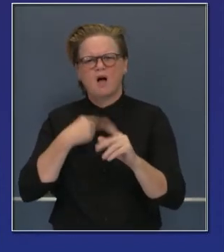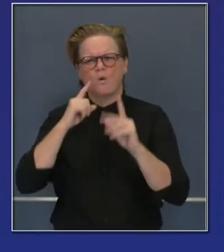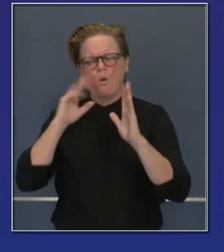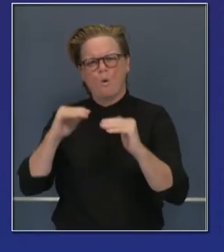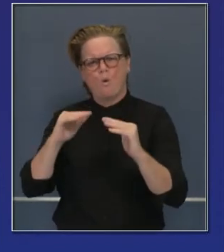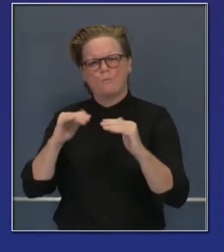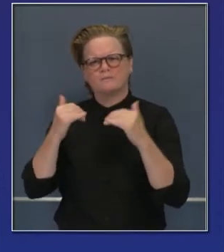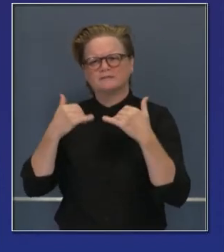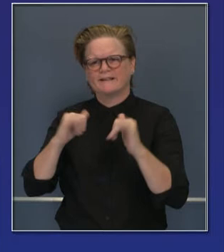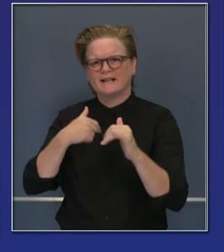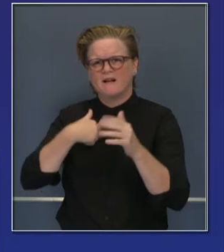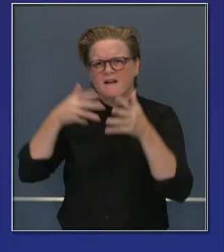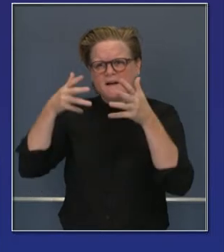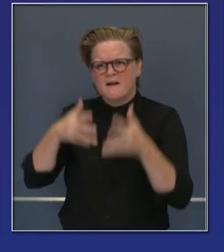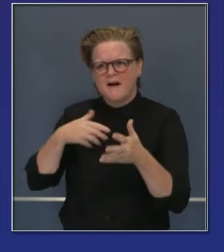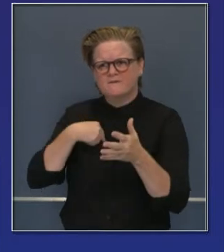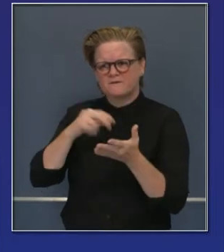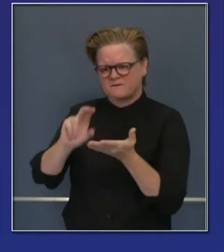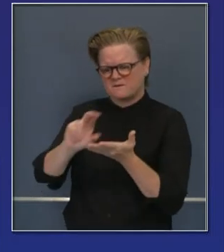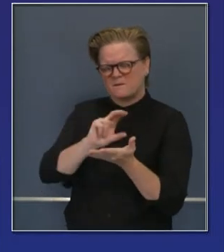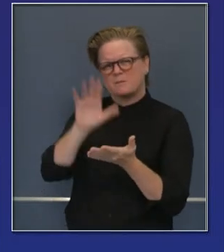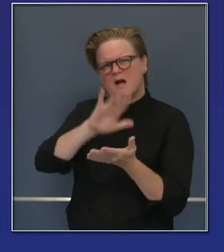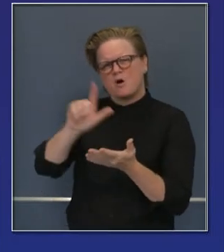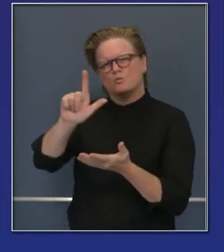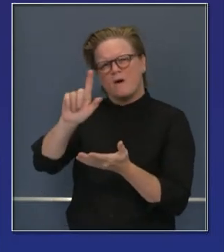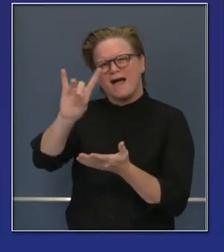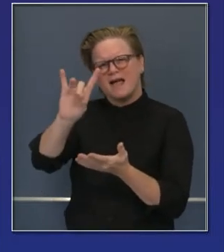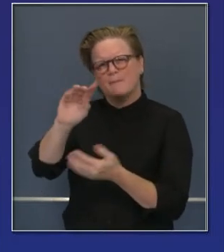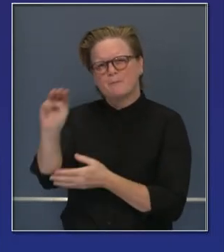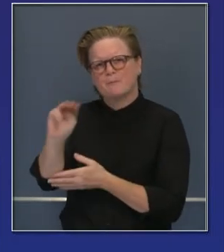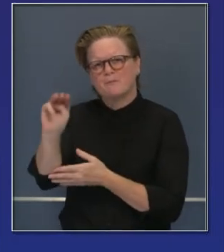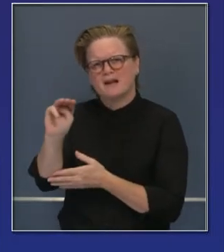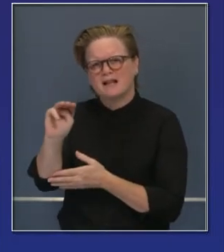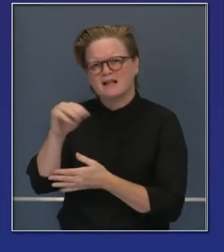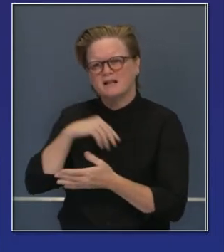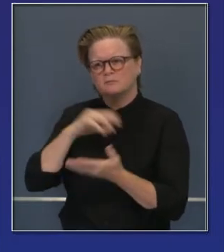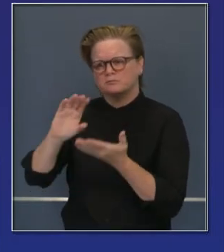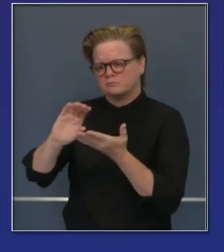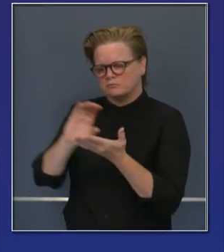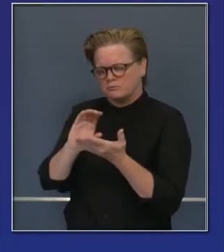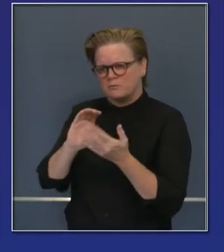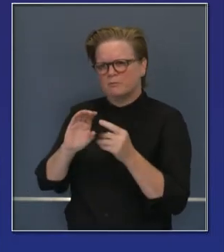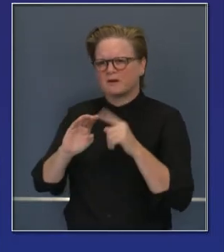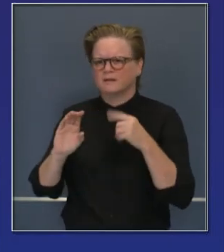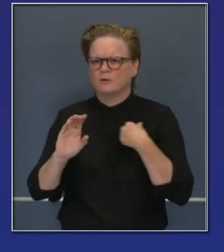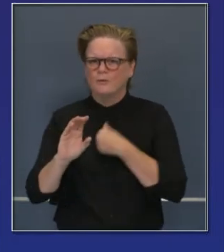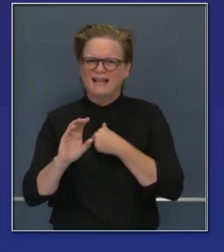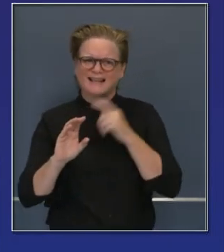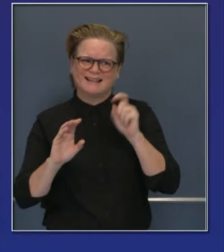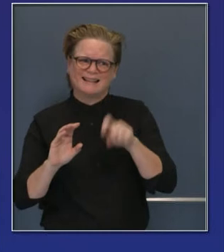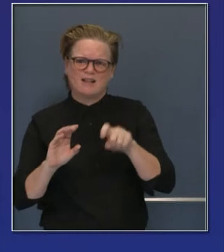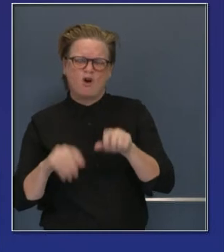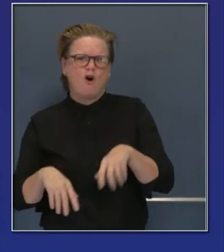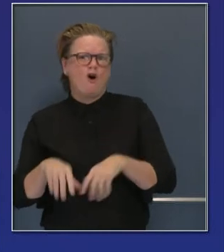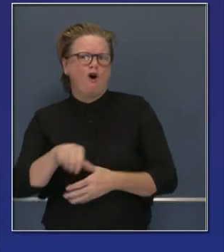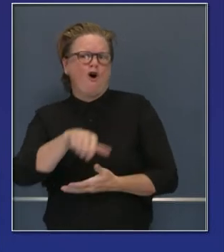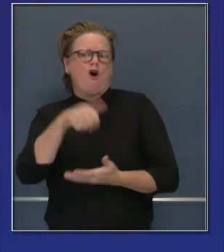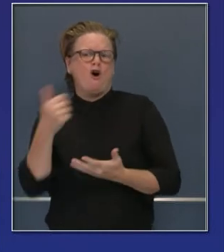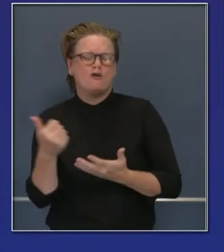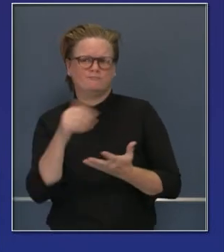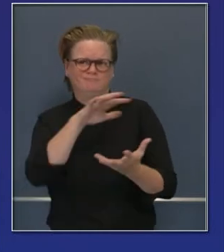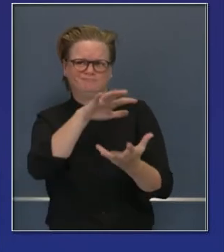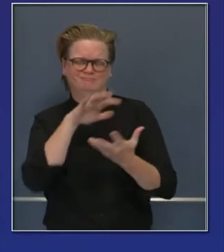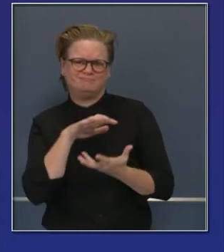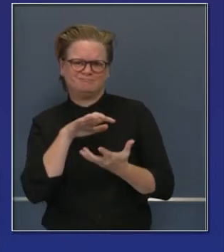Pero el compromiso total es de 28 millones. La segunda ronda de financiamiento debe ser mayor.